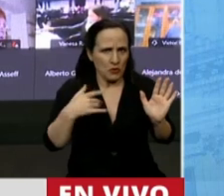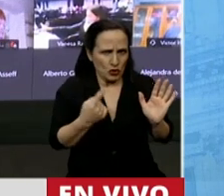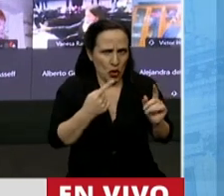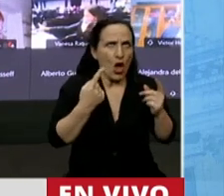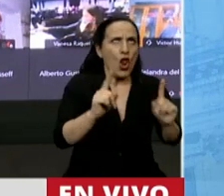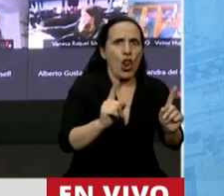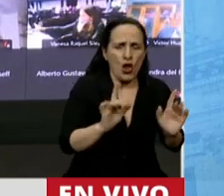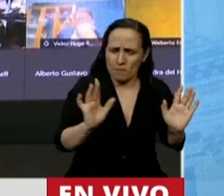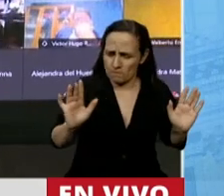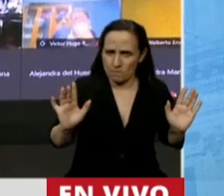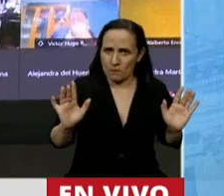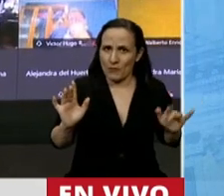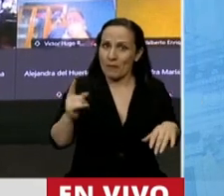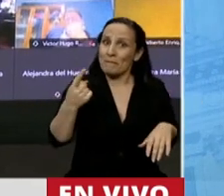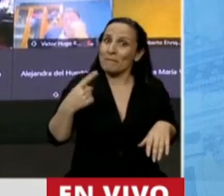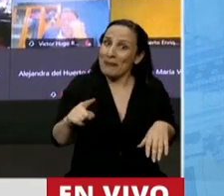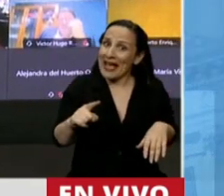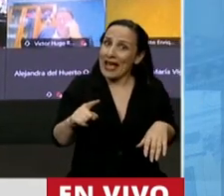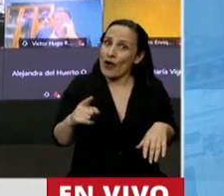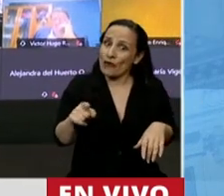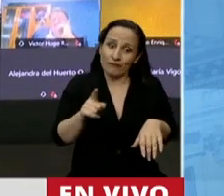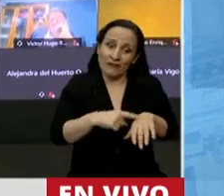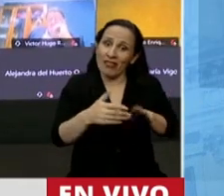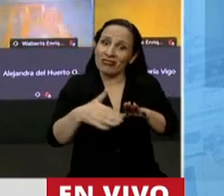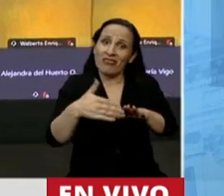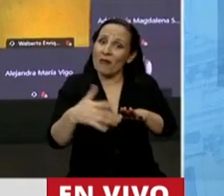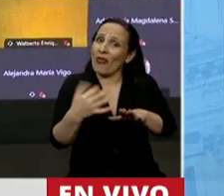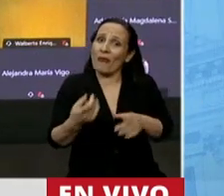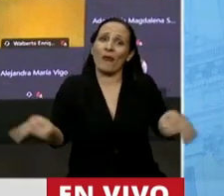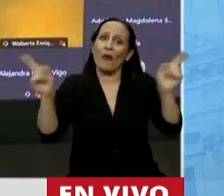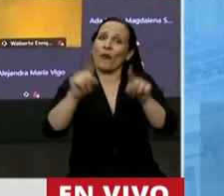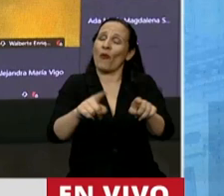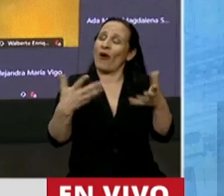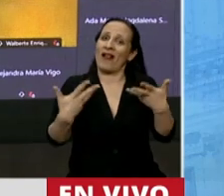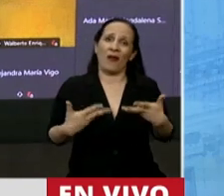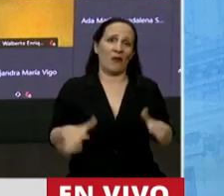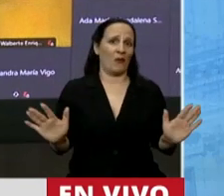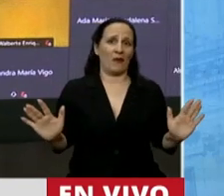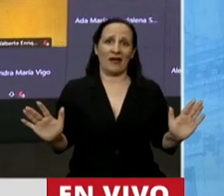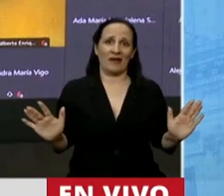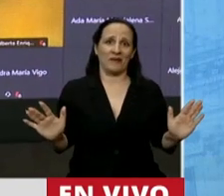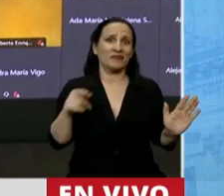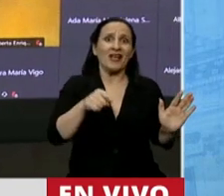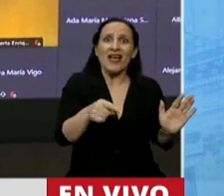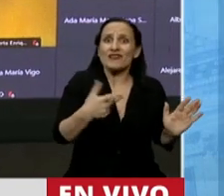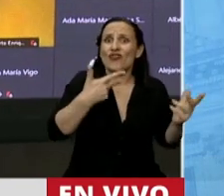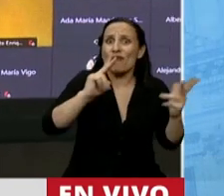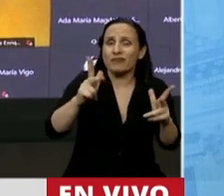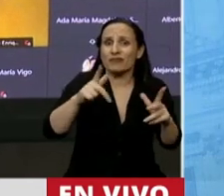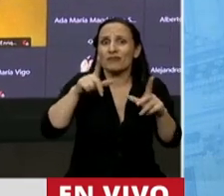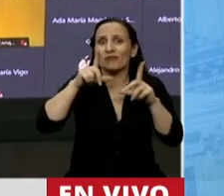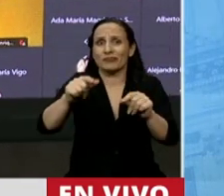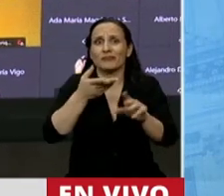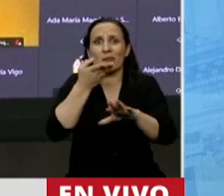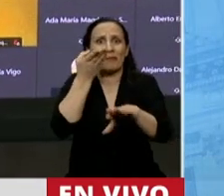cierto que llega el tiempo de la normalidad. Y eso es lo que se ha dicho y lo que se ha reclamado.